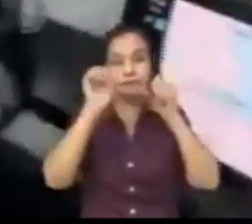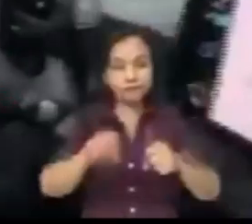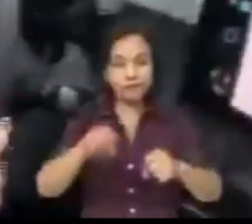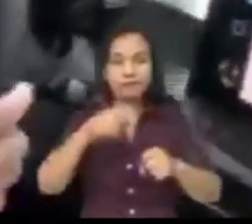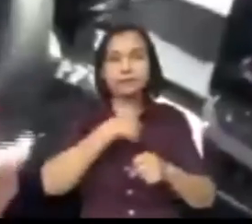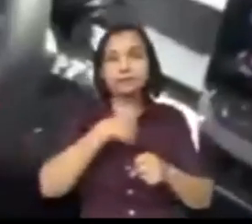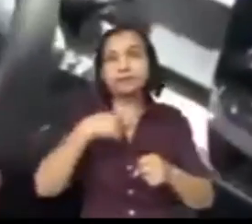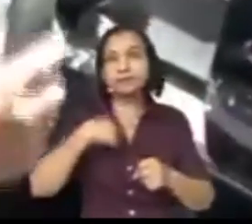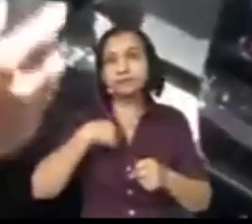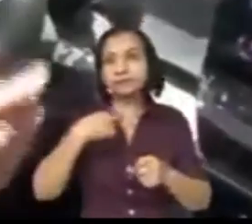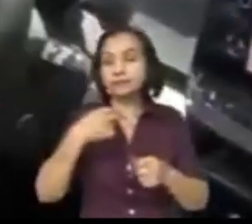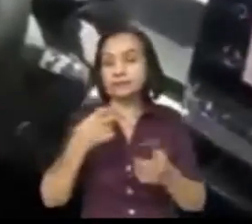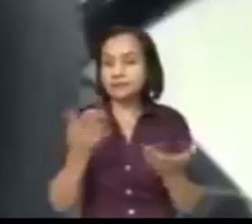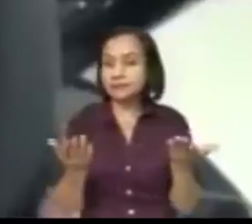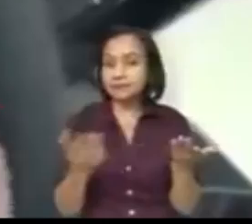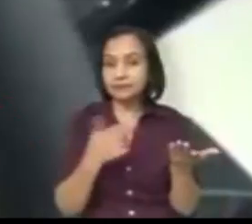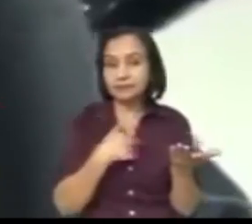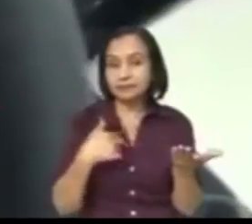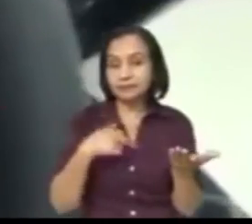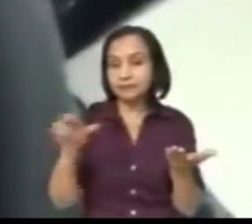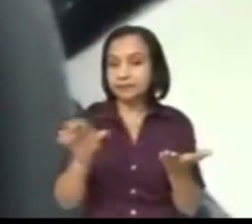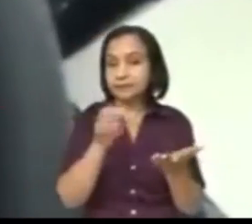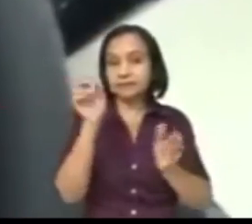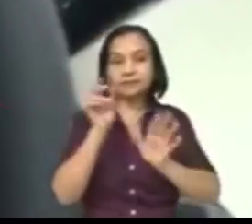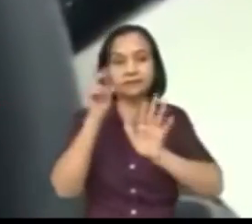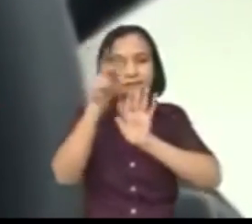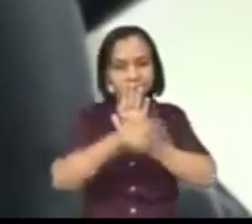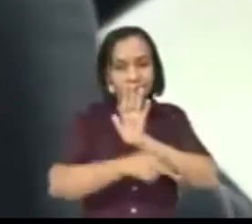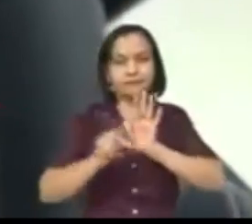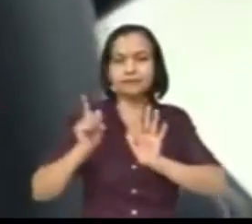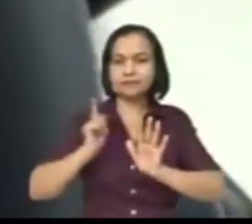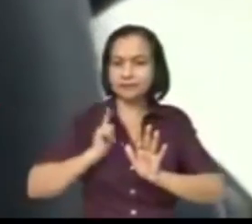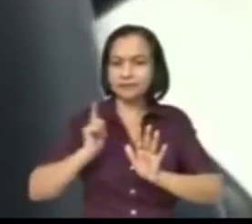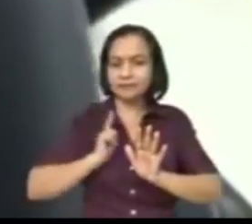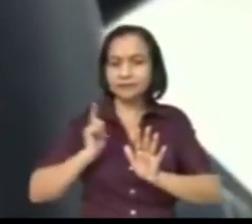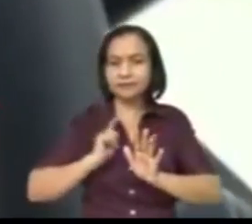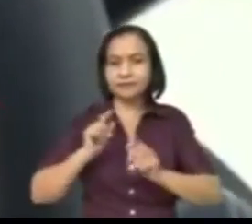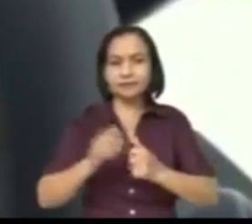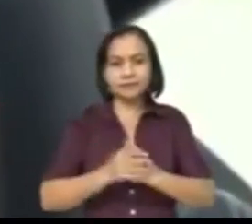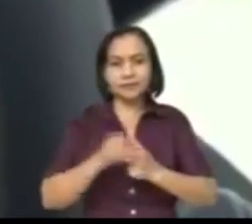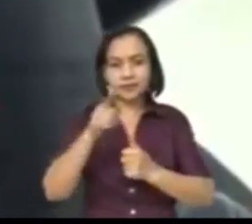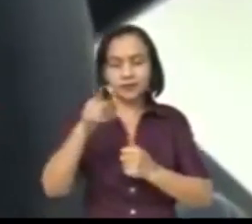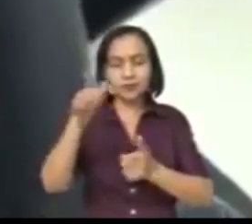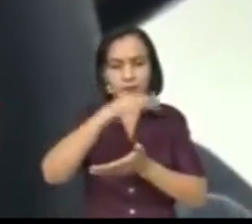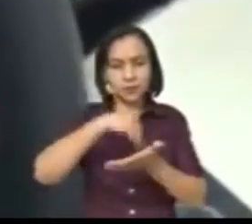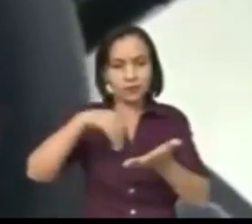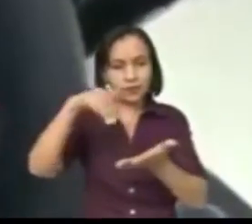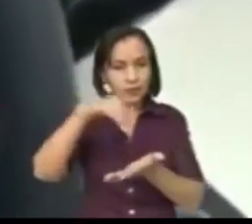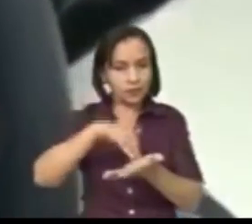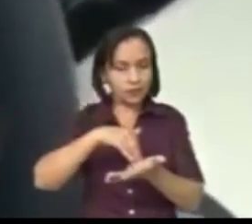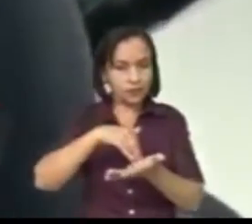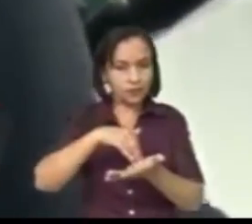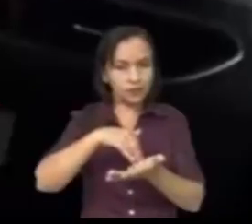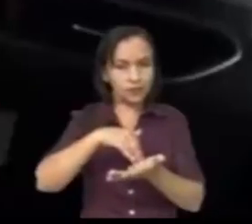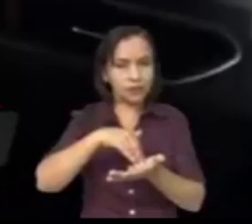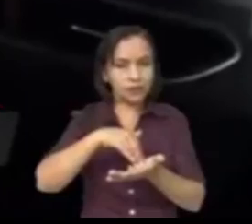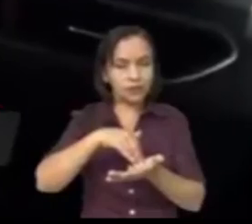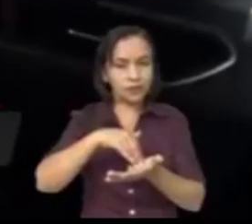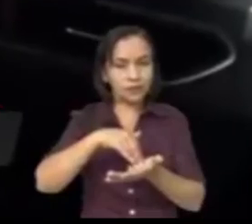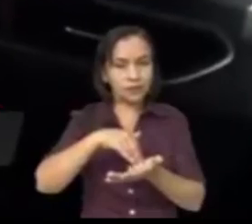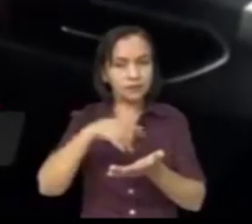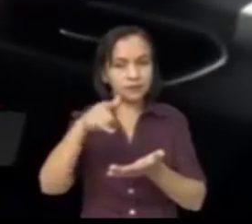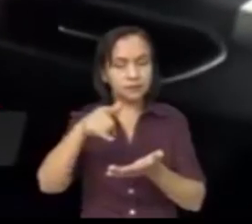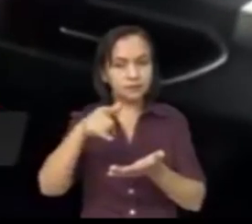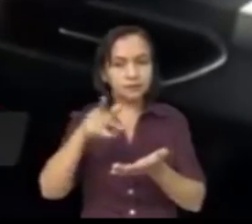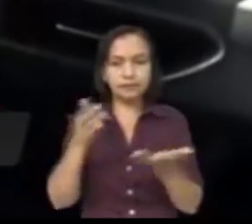que genera. Ya en otros países existe que si vos vas a un centro donde